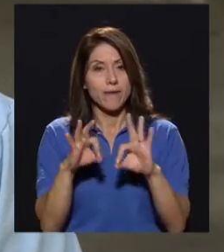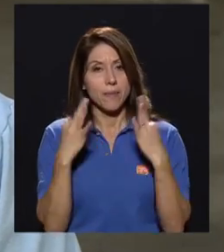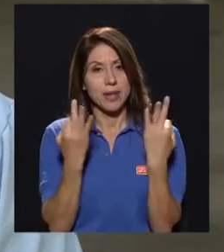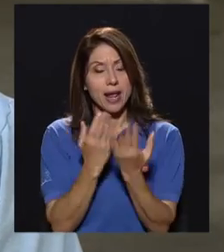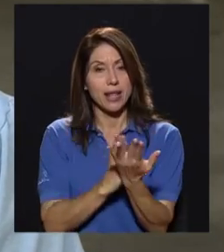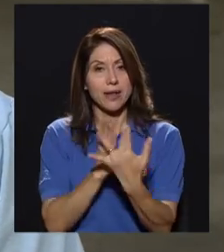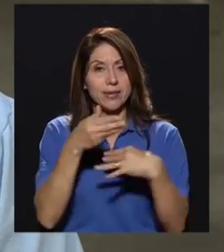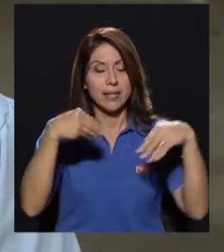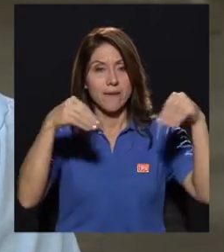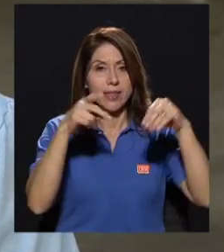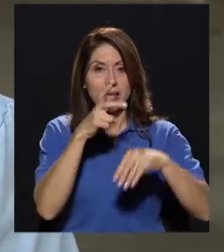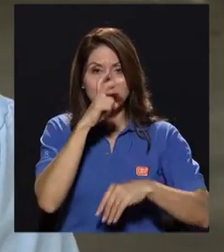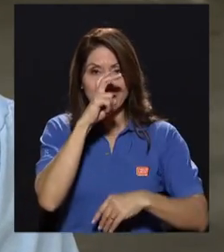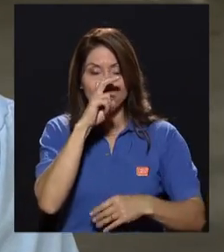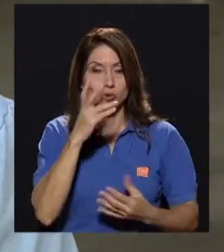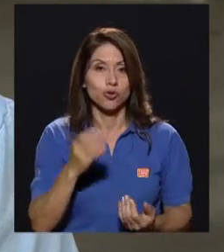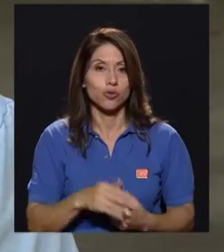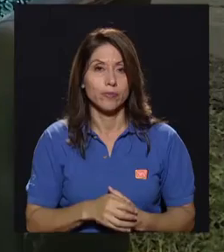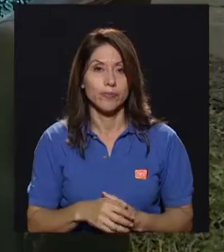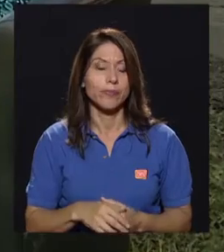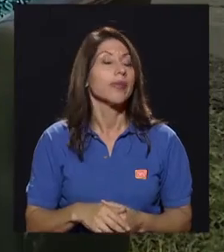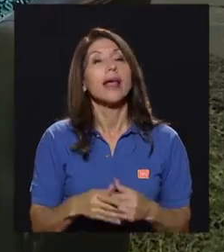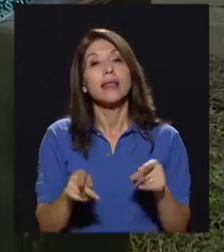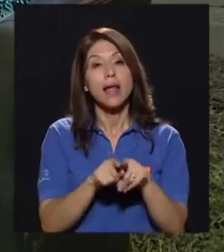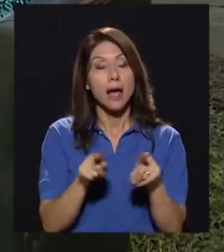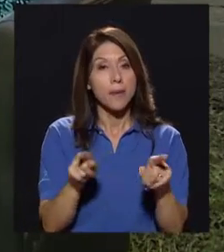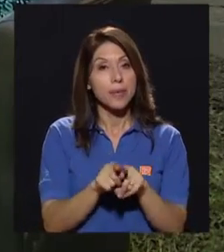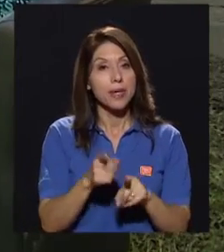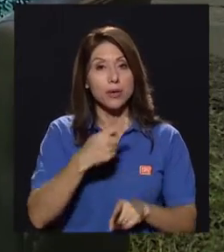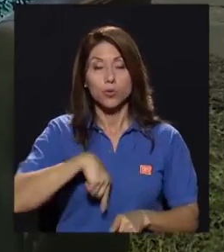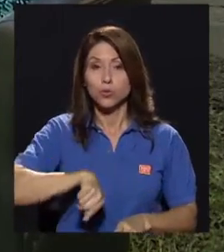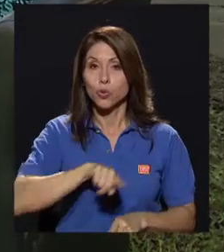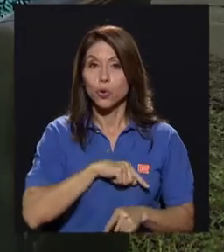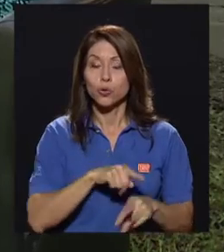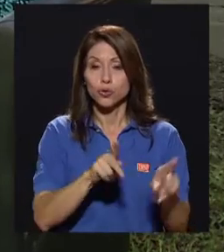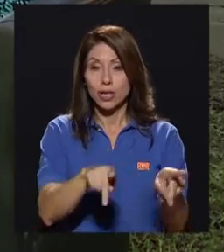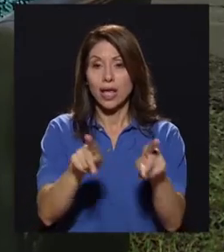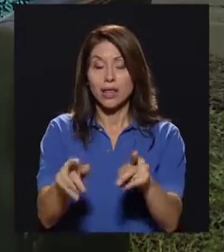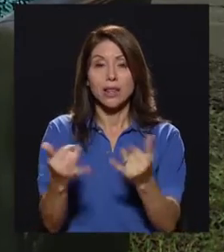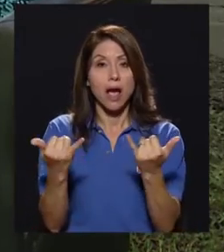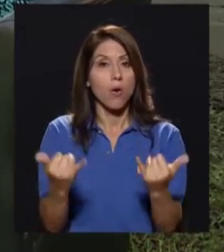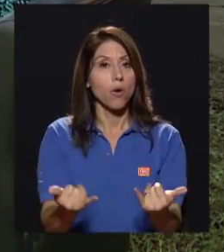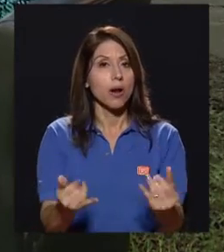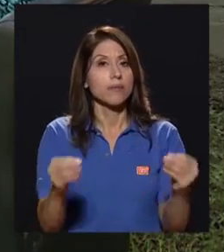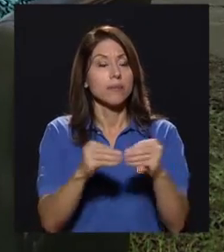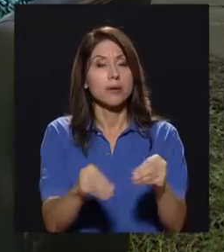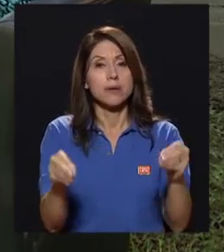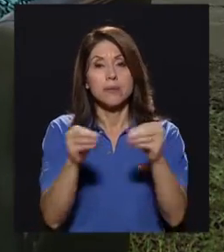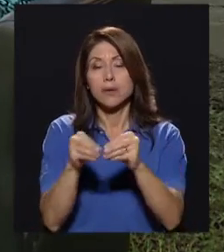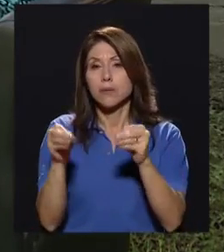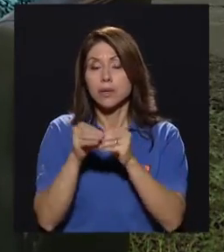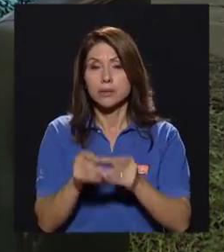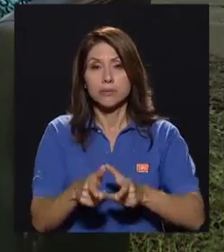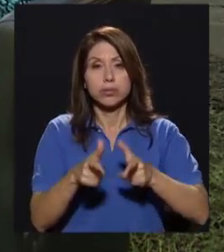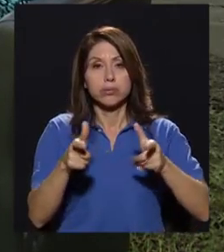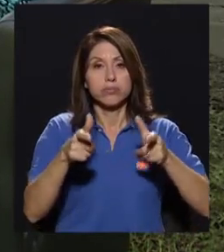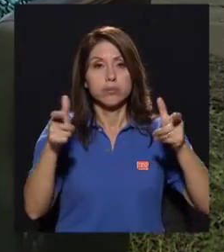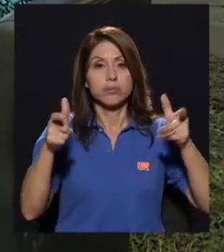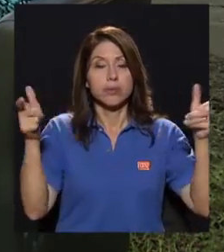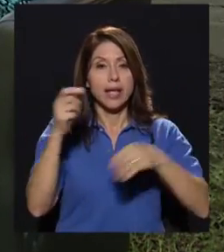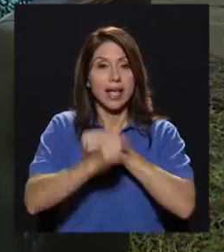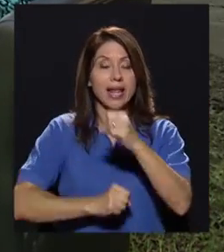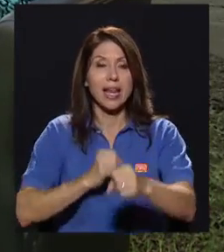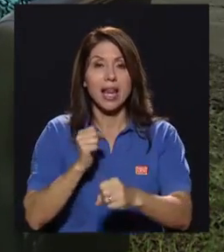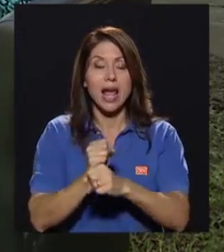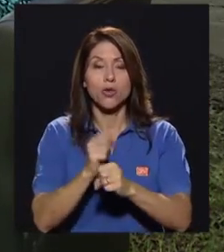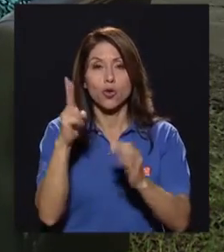familiar a través de la venta de insectos. También vamos en crecimiento a nivel de población, a nivel mundial. En el 2050 vamos a tener que